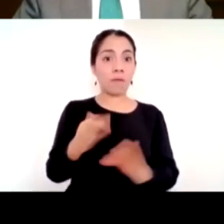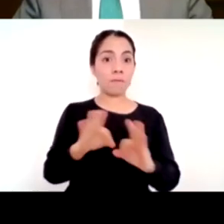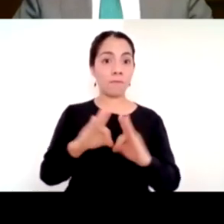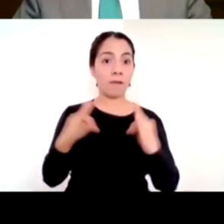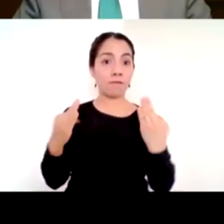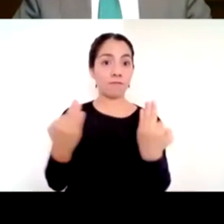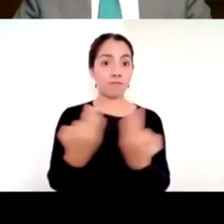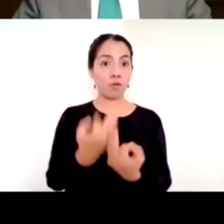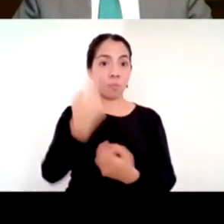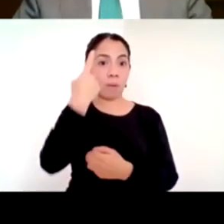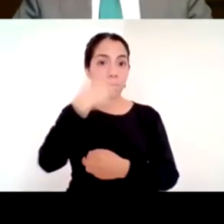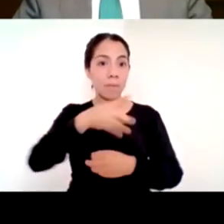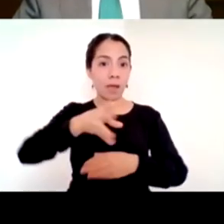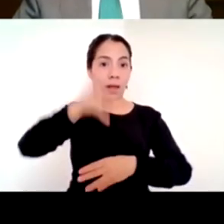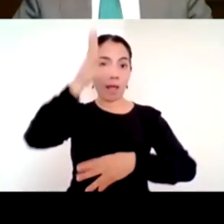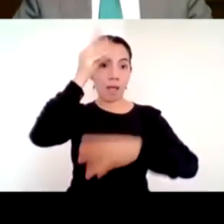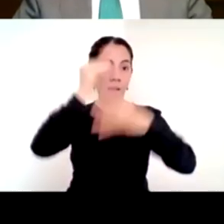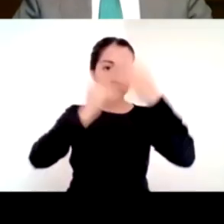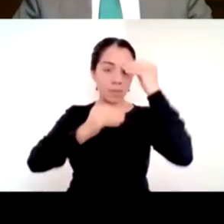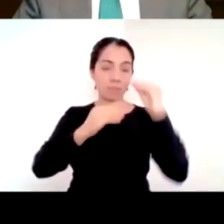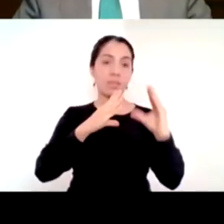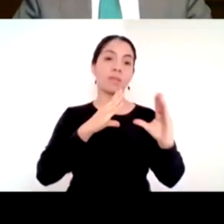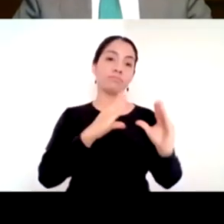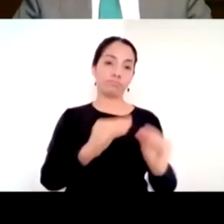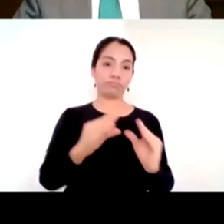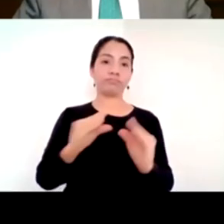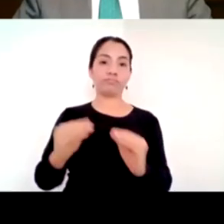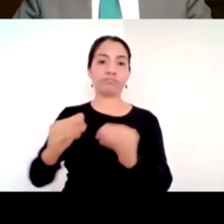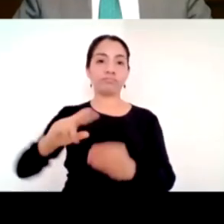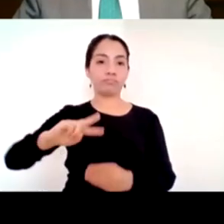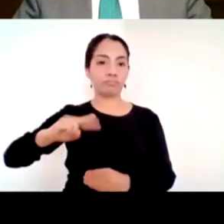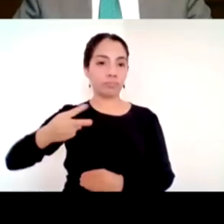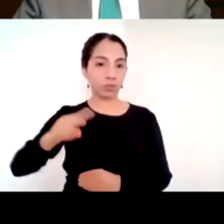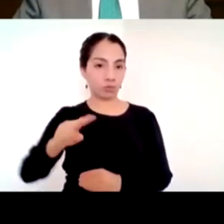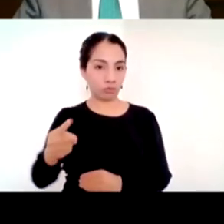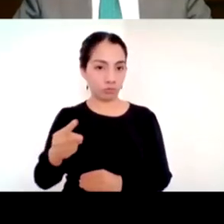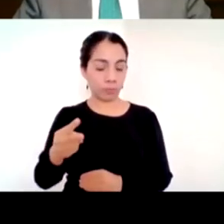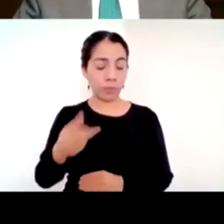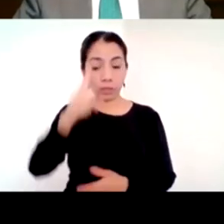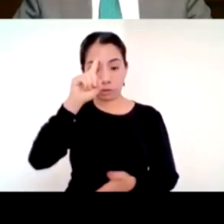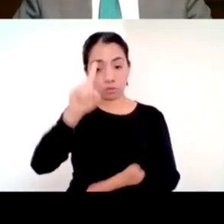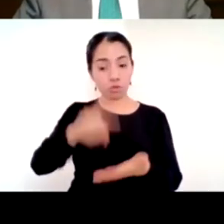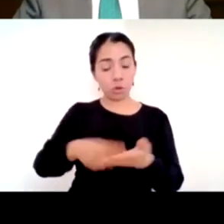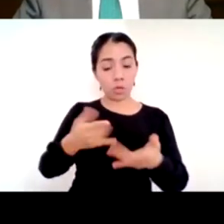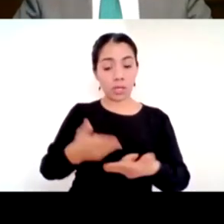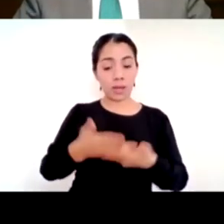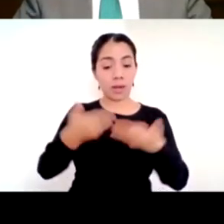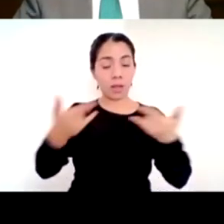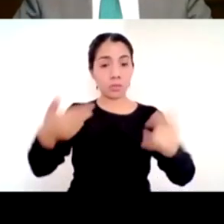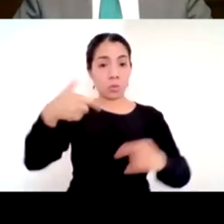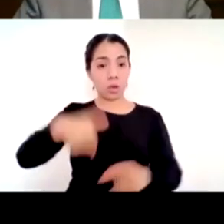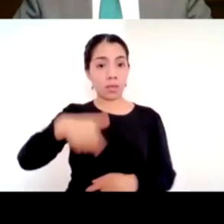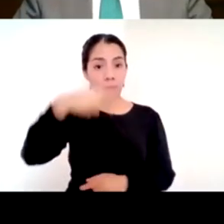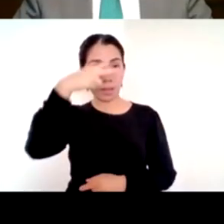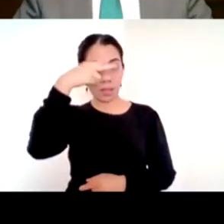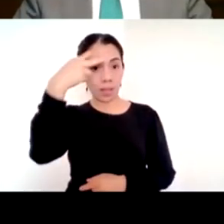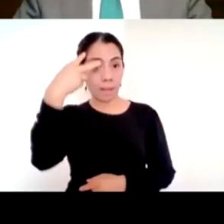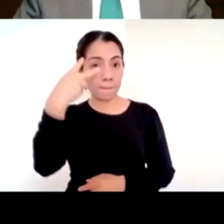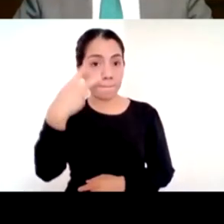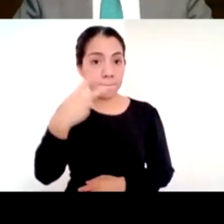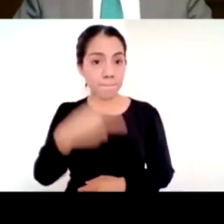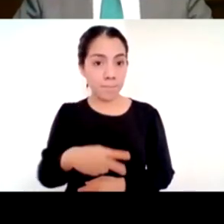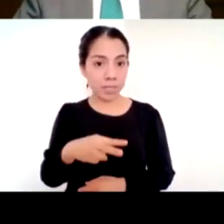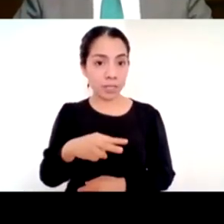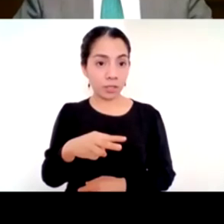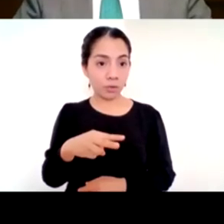como ahorita lo comentaba el secretario. En la historia de México y yo creo que en la historia del mundo, pocos casos,